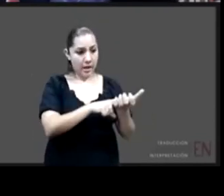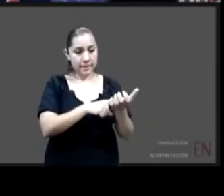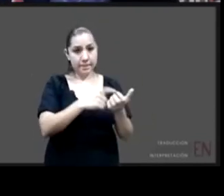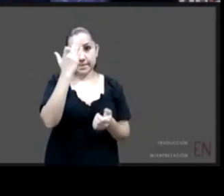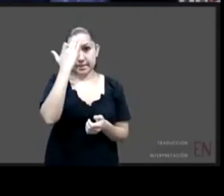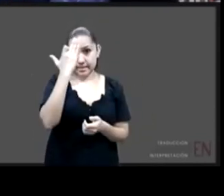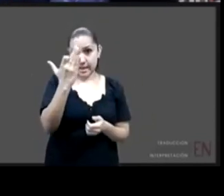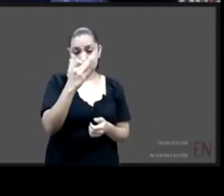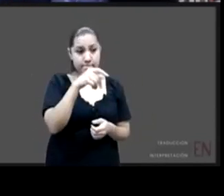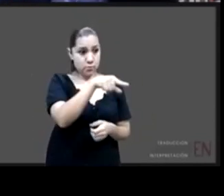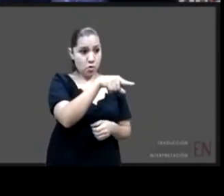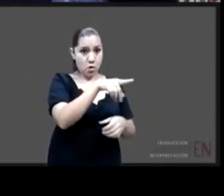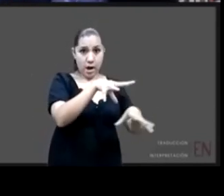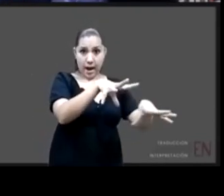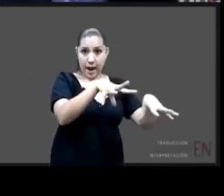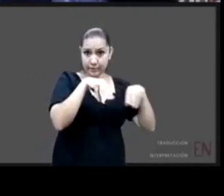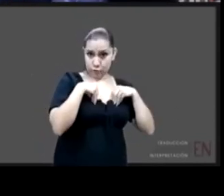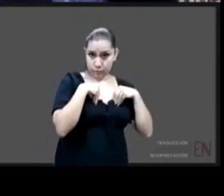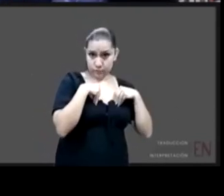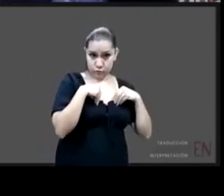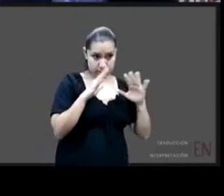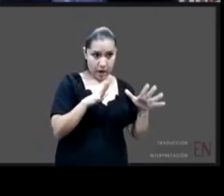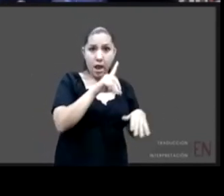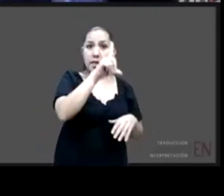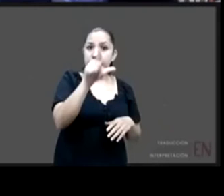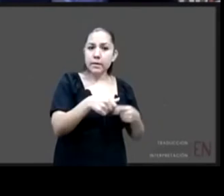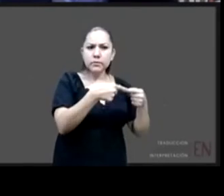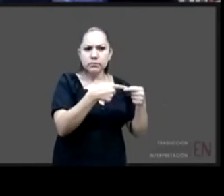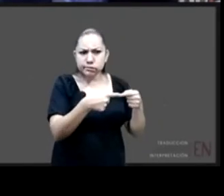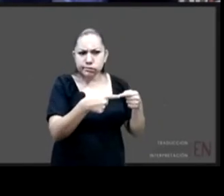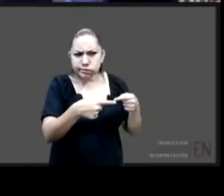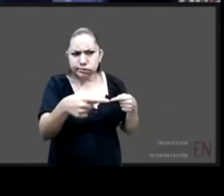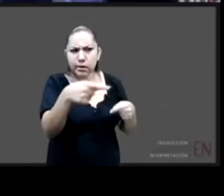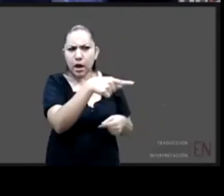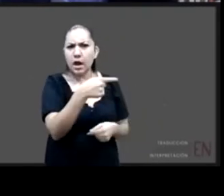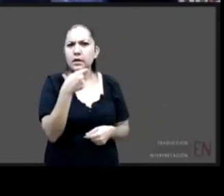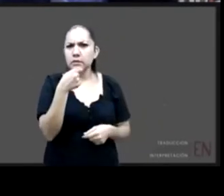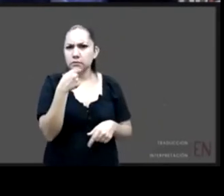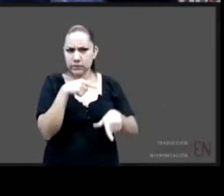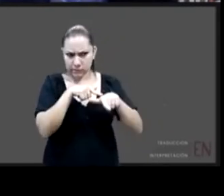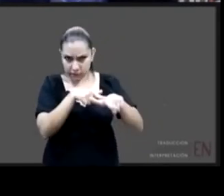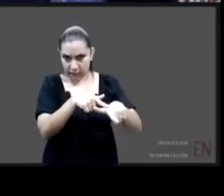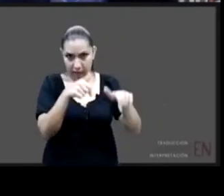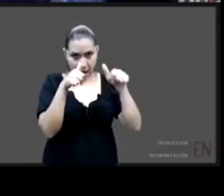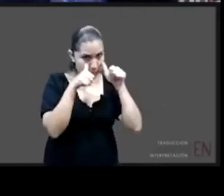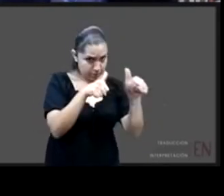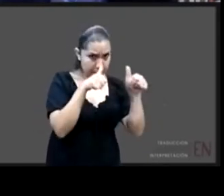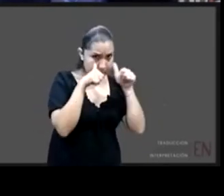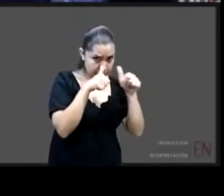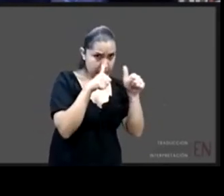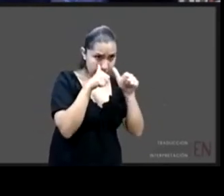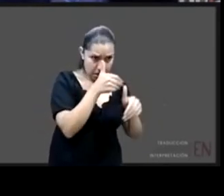también cómo se garantiza el bienestar de los niños que están en un centro de asistencia social y